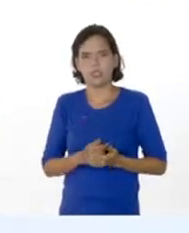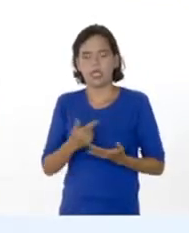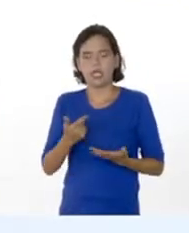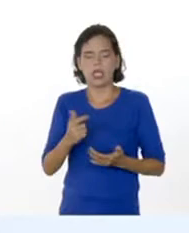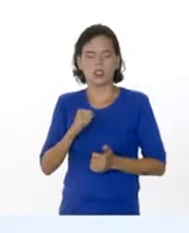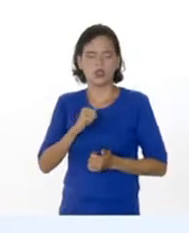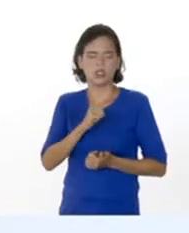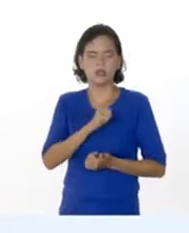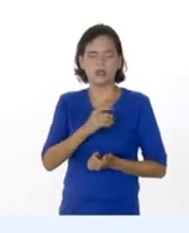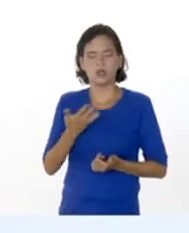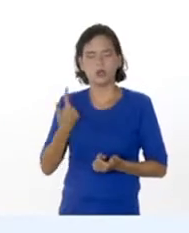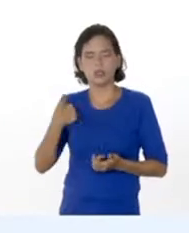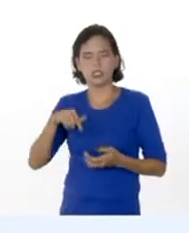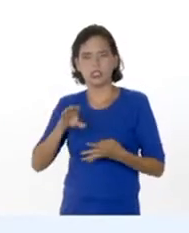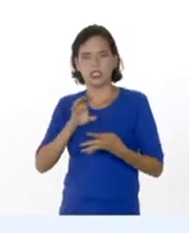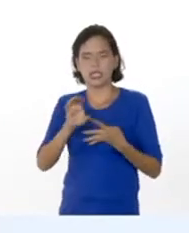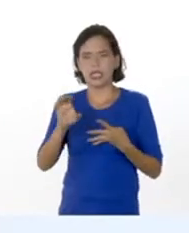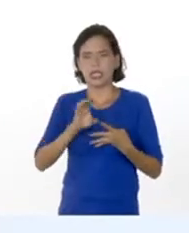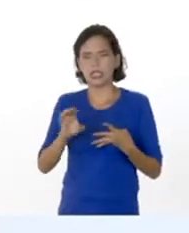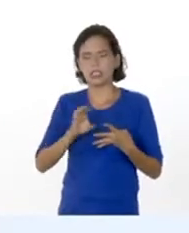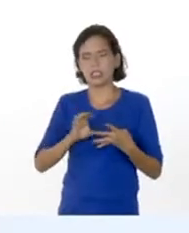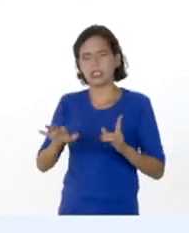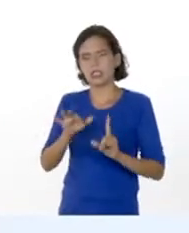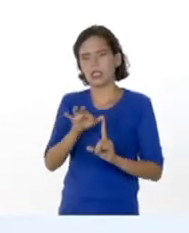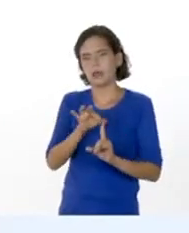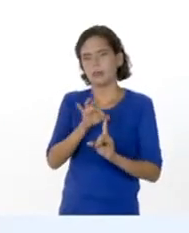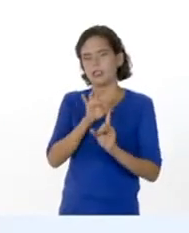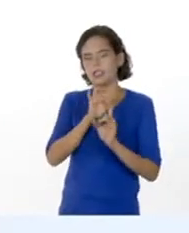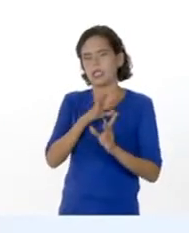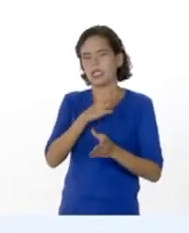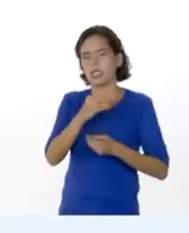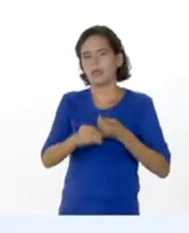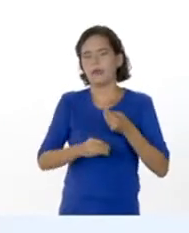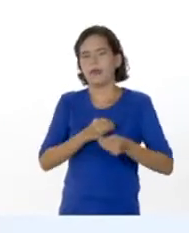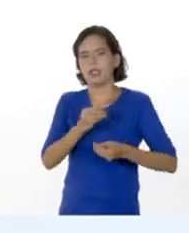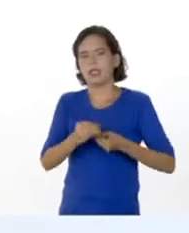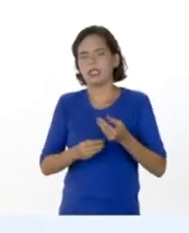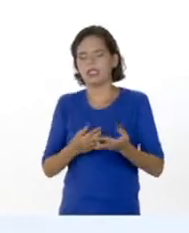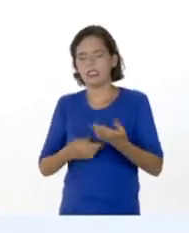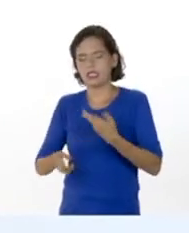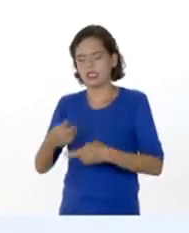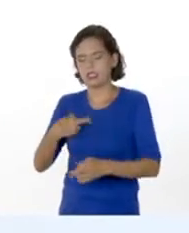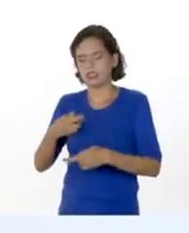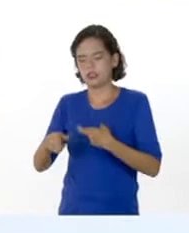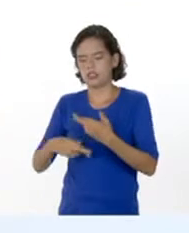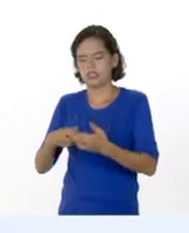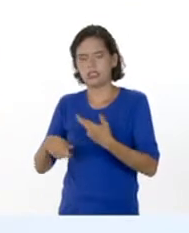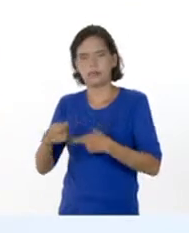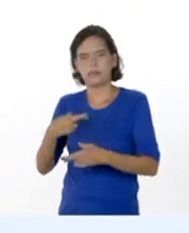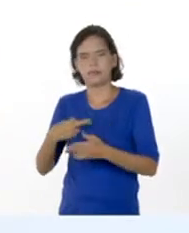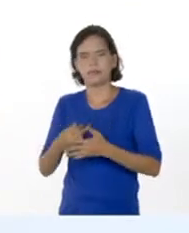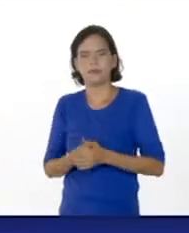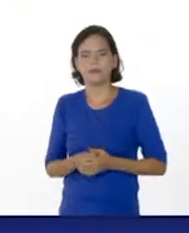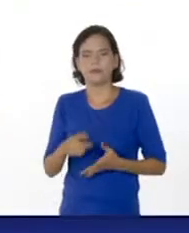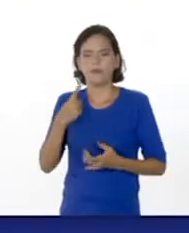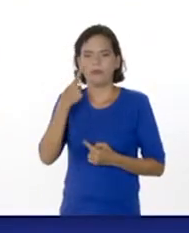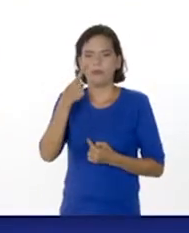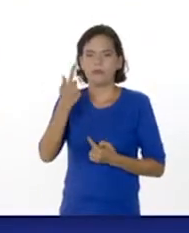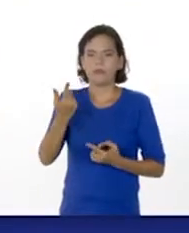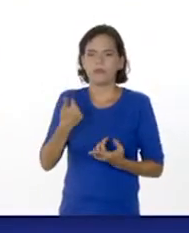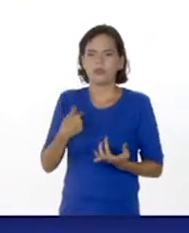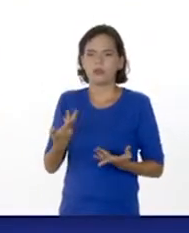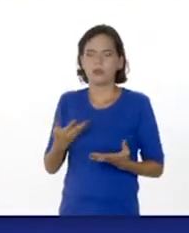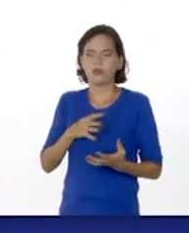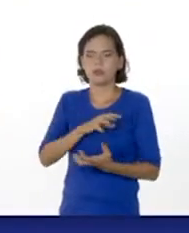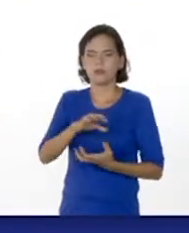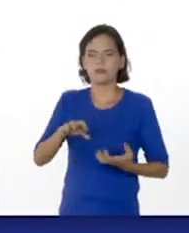individuos van a tener características particulares que les van a permitir a ellos interrelacionarse. Van a verse afectados por algunas